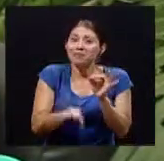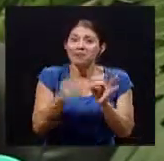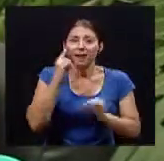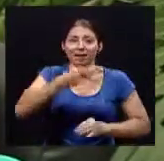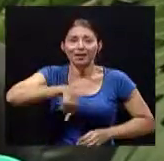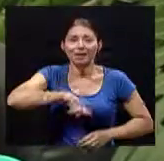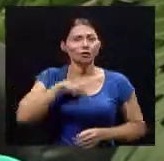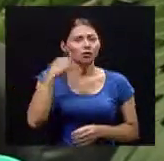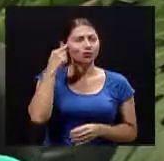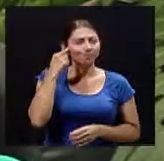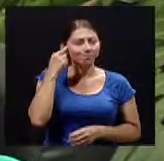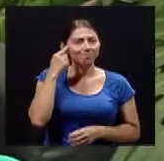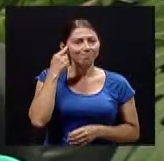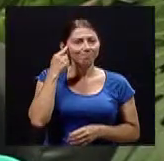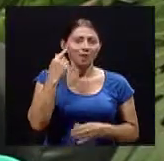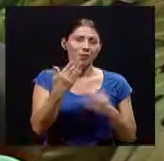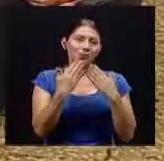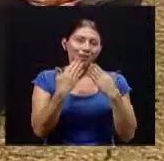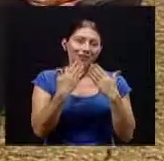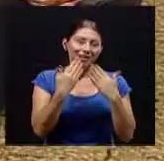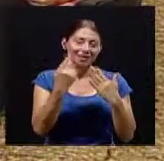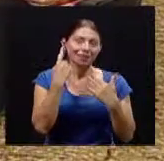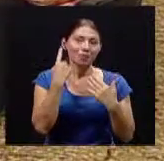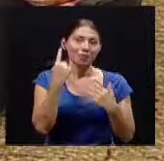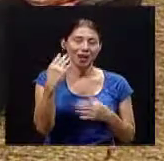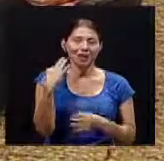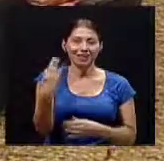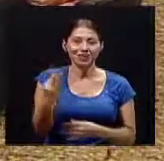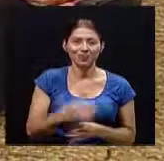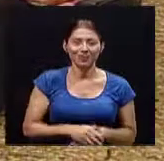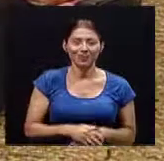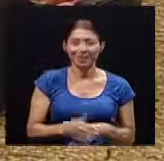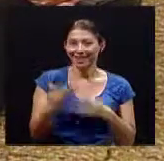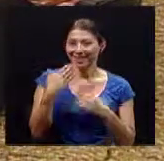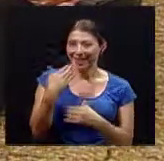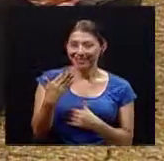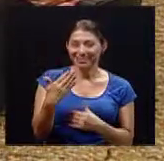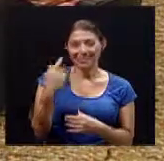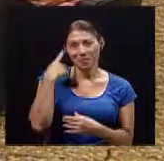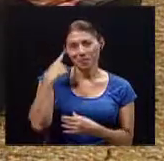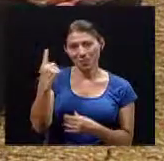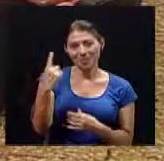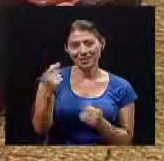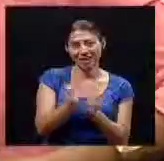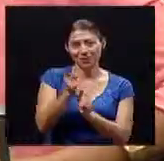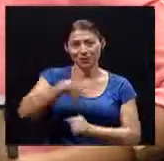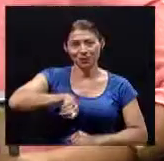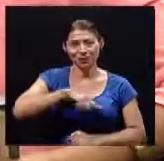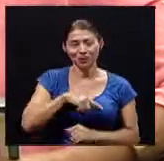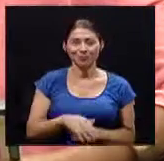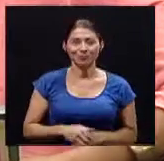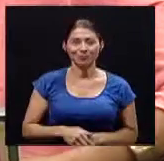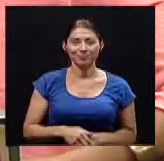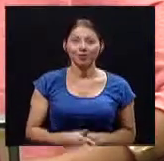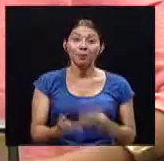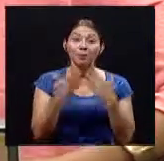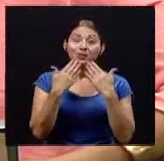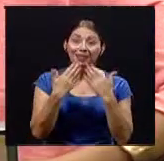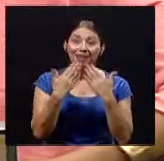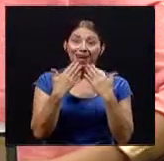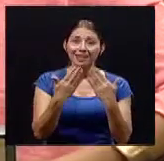y muchísimas gracias por la invitación gracias por estar con nosotros muchas gracias por